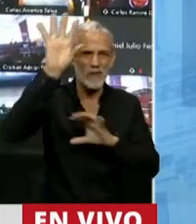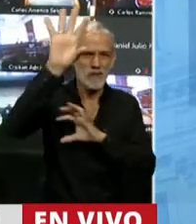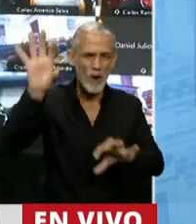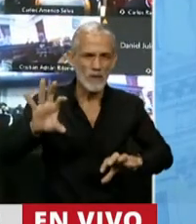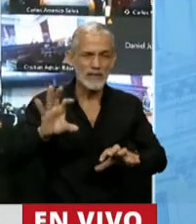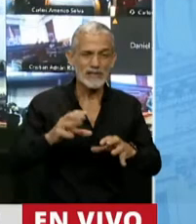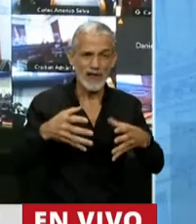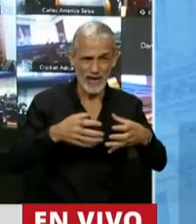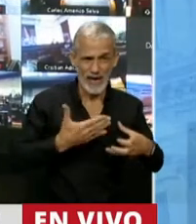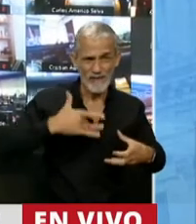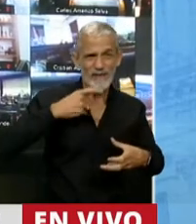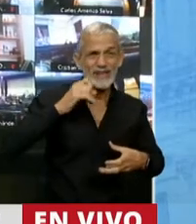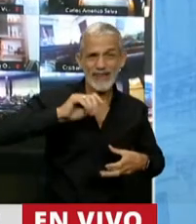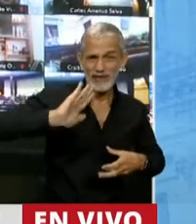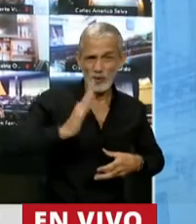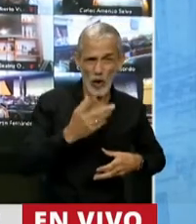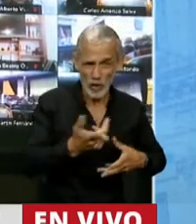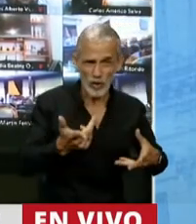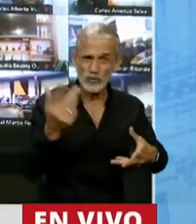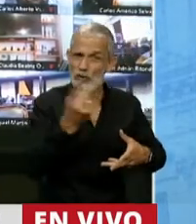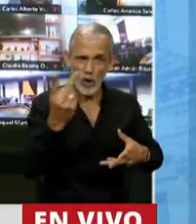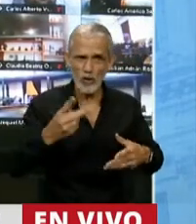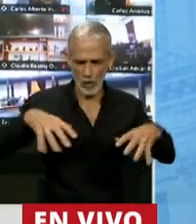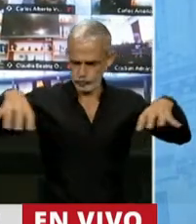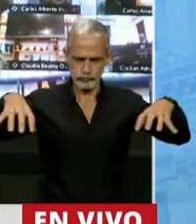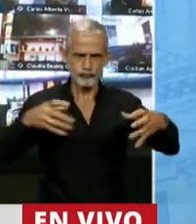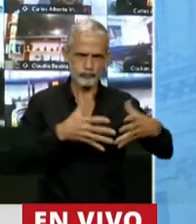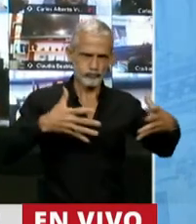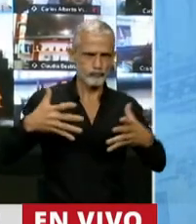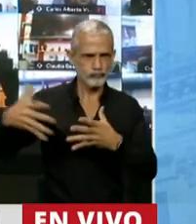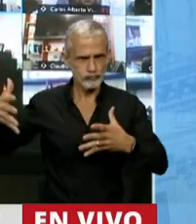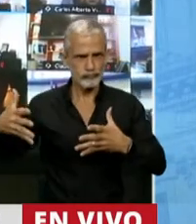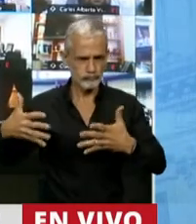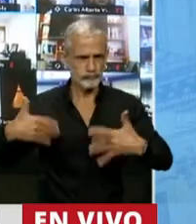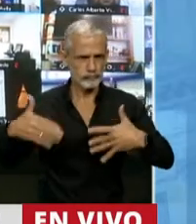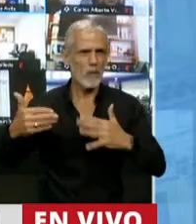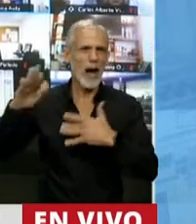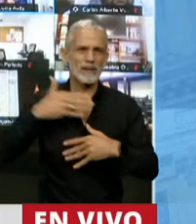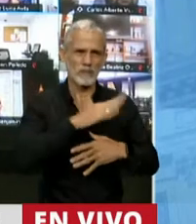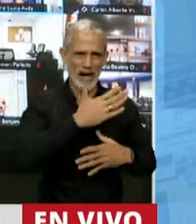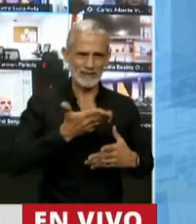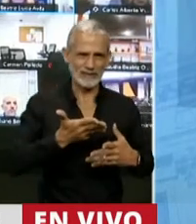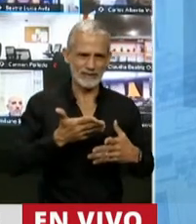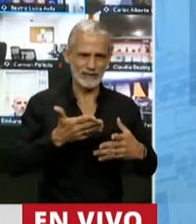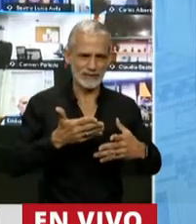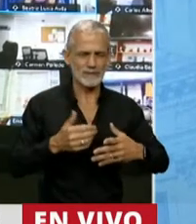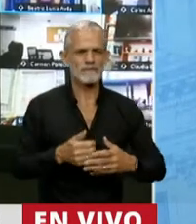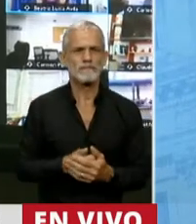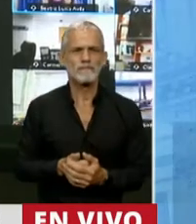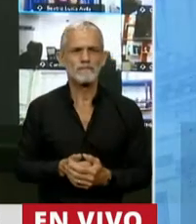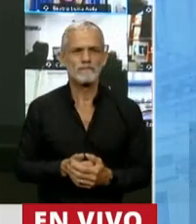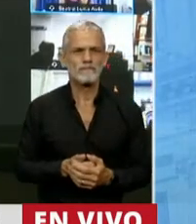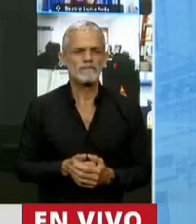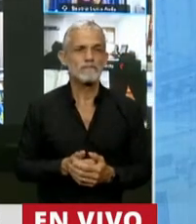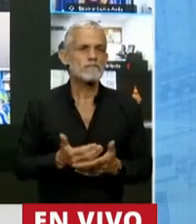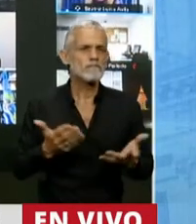del Frente de Todos, por nombrar los dos bloques, los interbloques mayoritarios de la Cámara de Diputados?